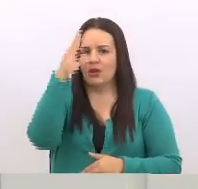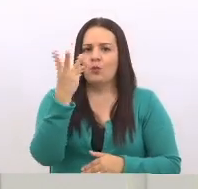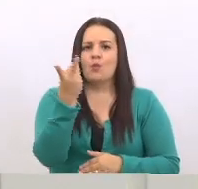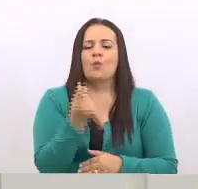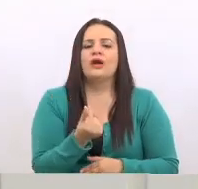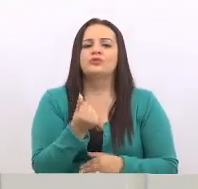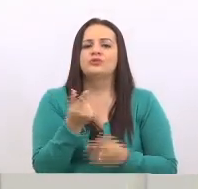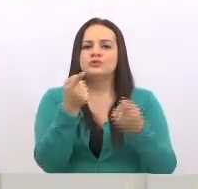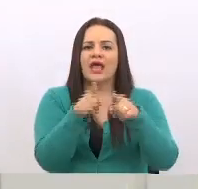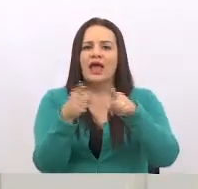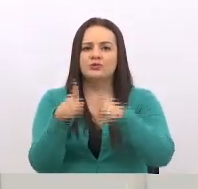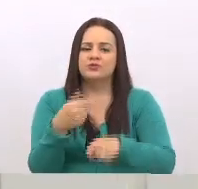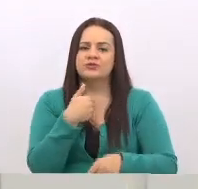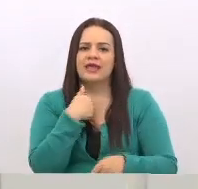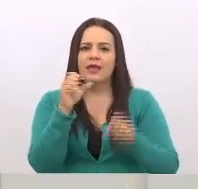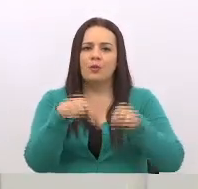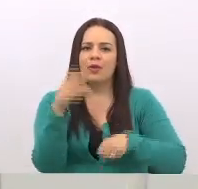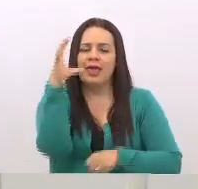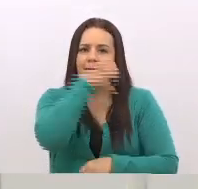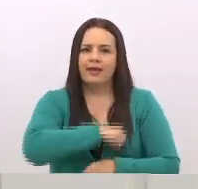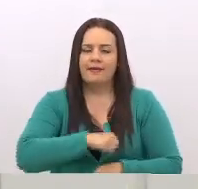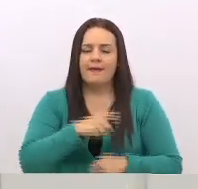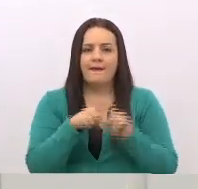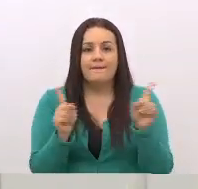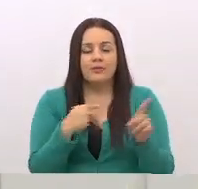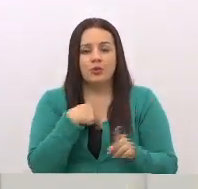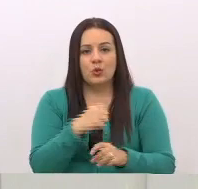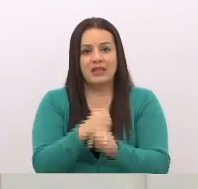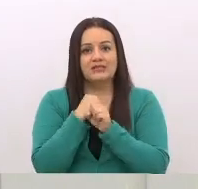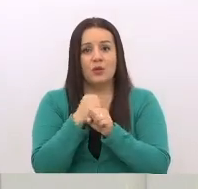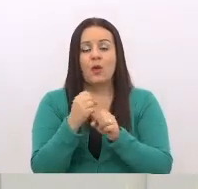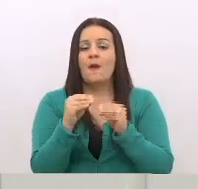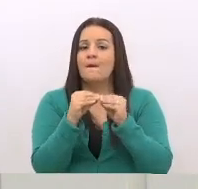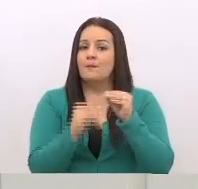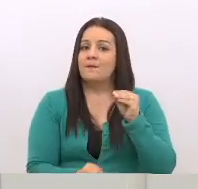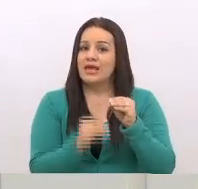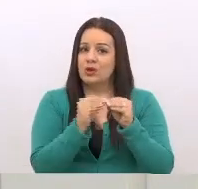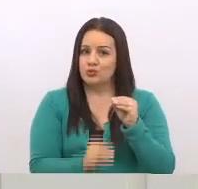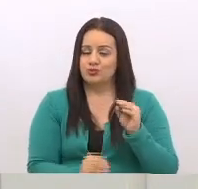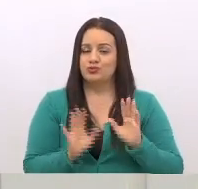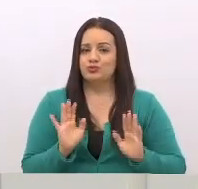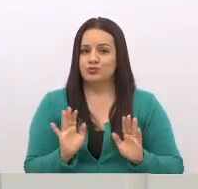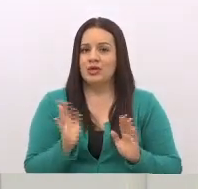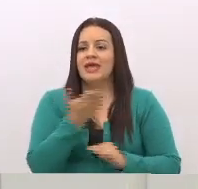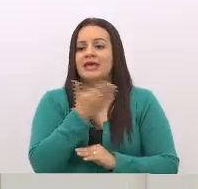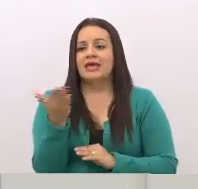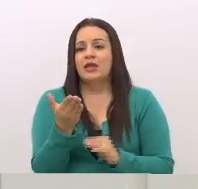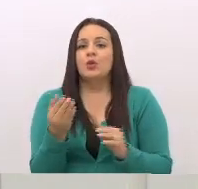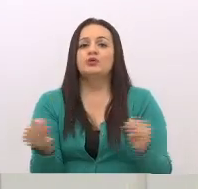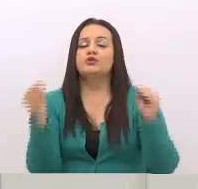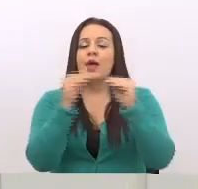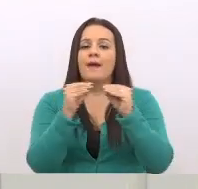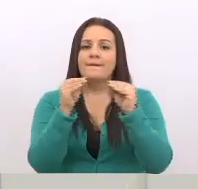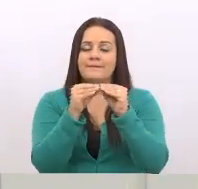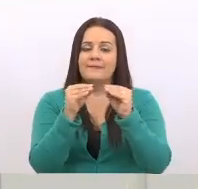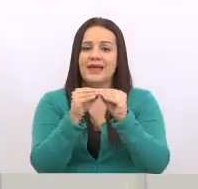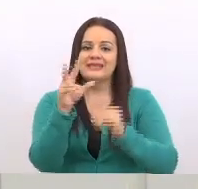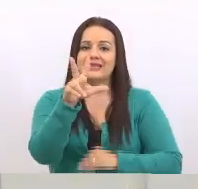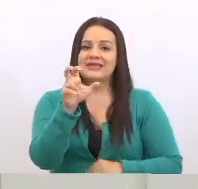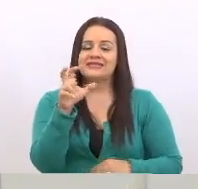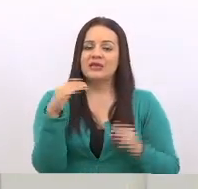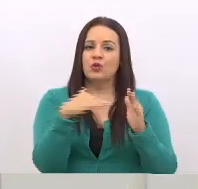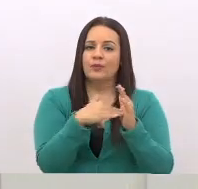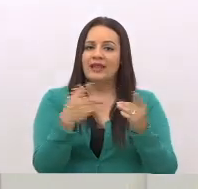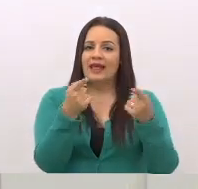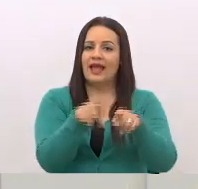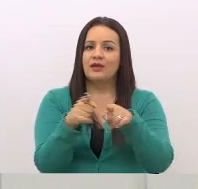habrá, digamos, que puedan detectar, pero les aseguro que son muchos menos que los más de 300 mil